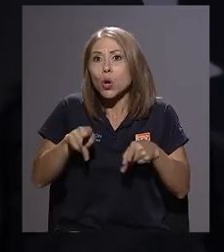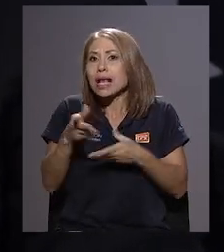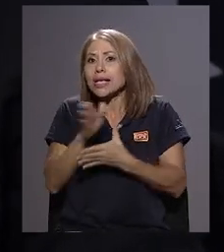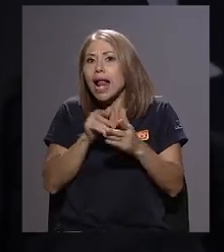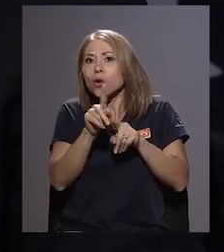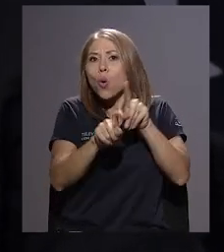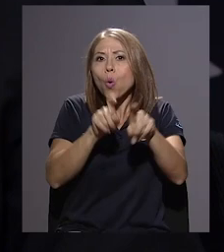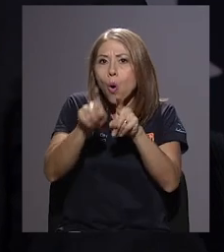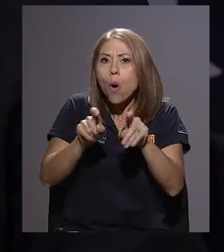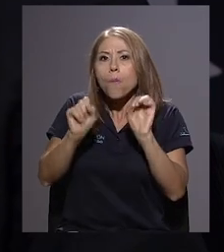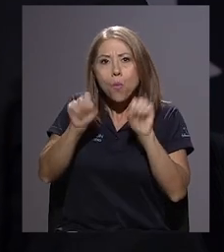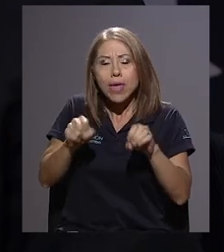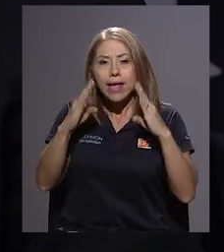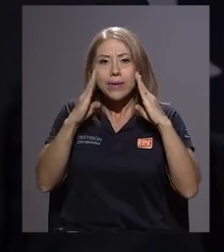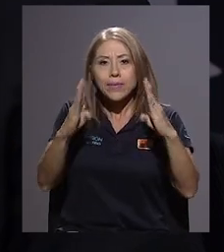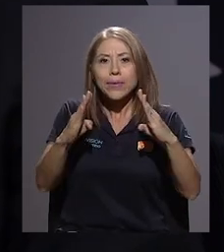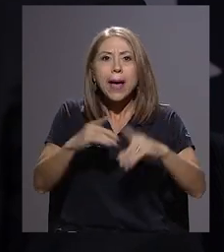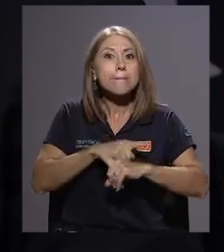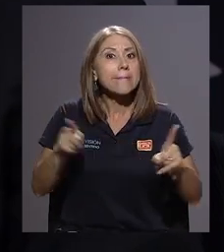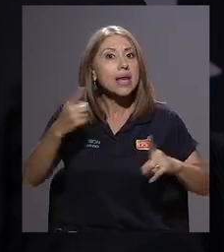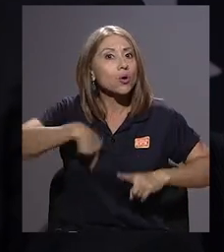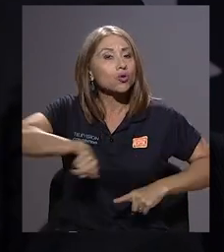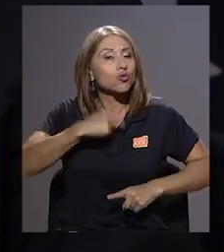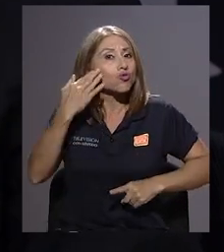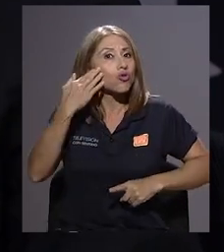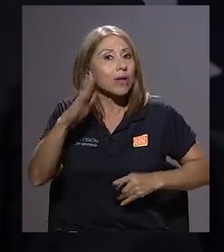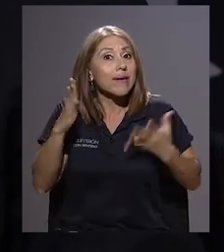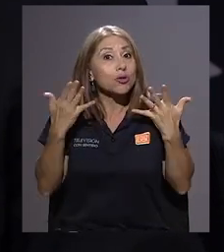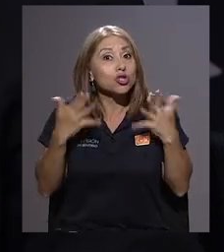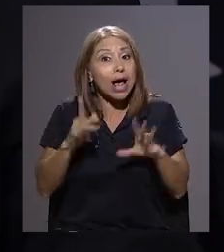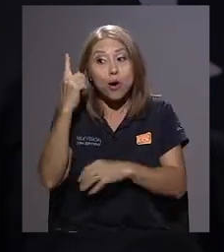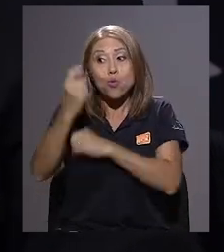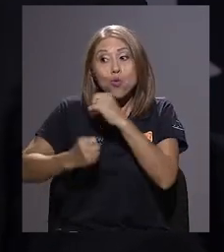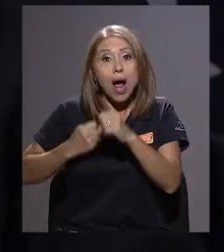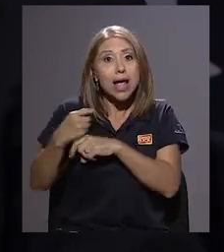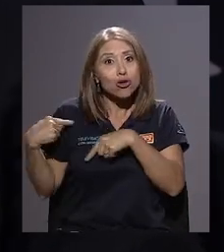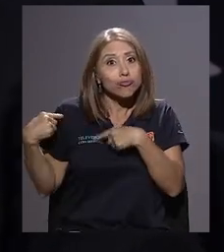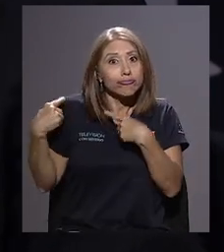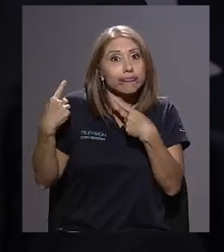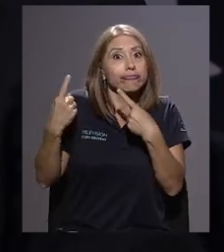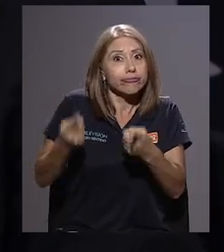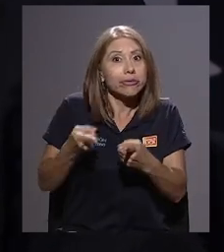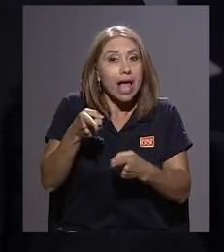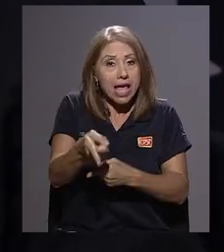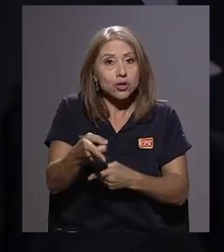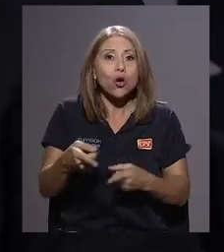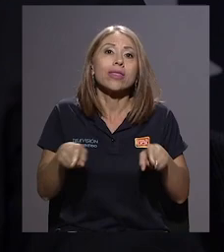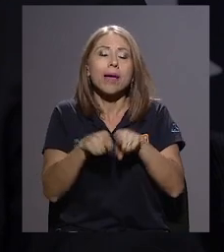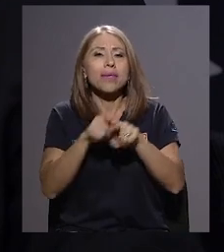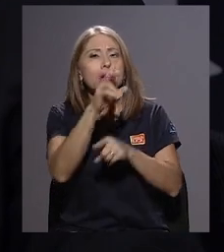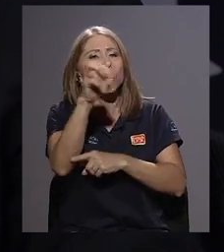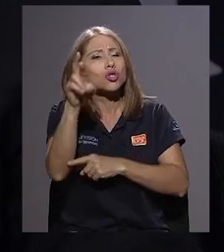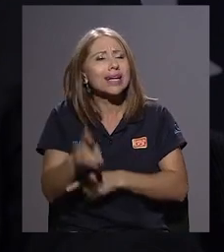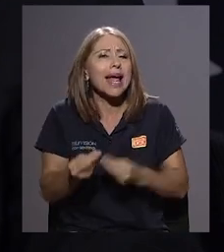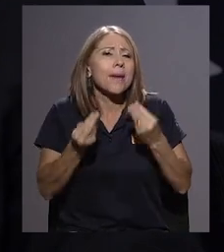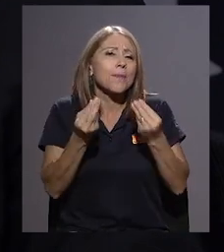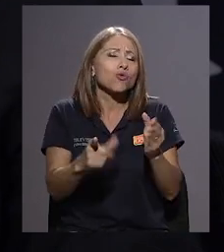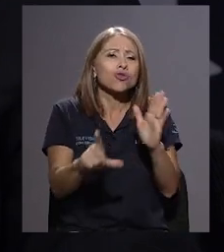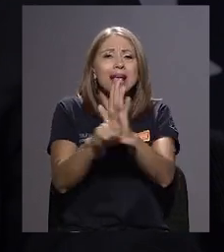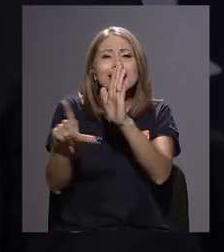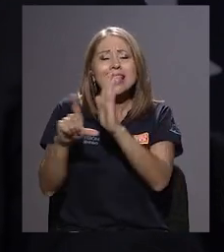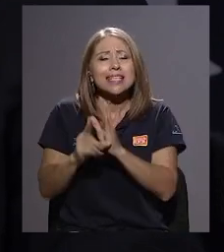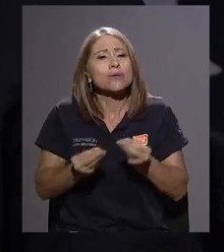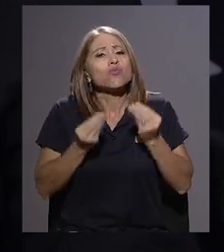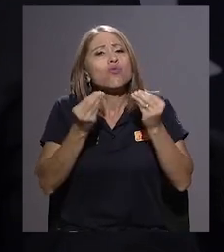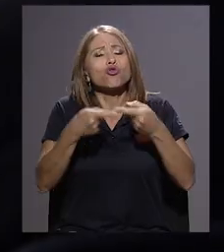etc. Pero no sabíamos a un año de la vigencia de estos instrumentos. Y siendo Costa Rica un país con tantas leyes y